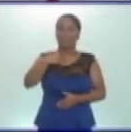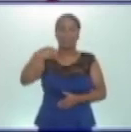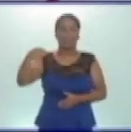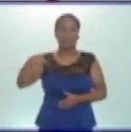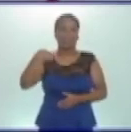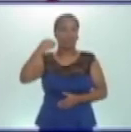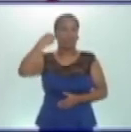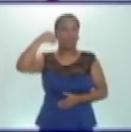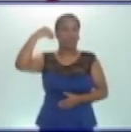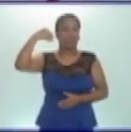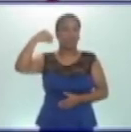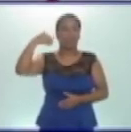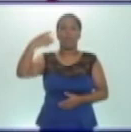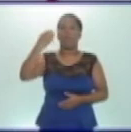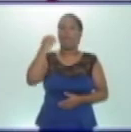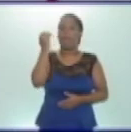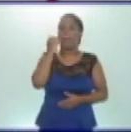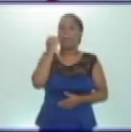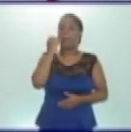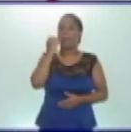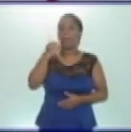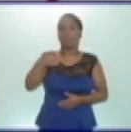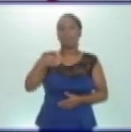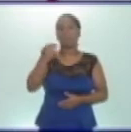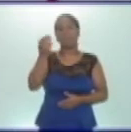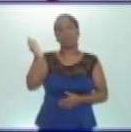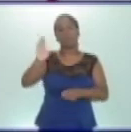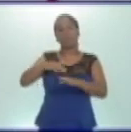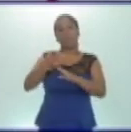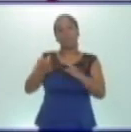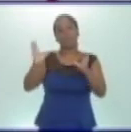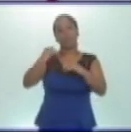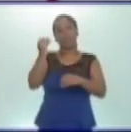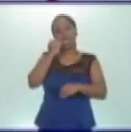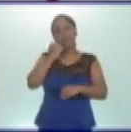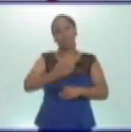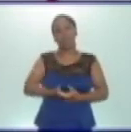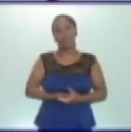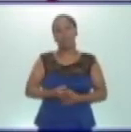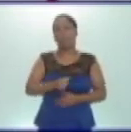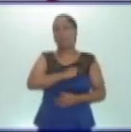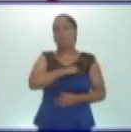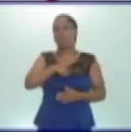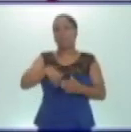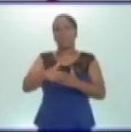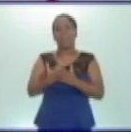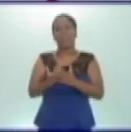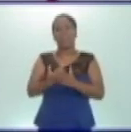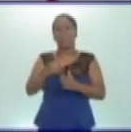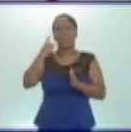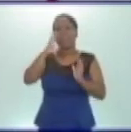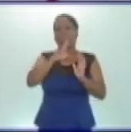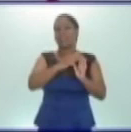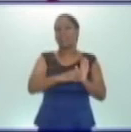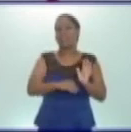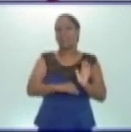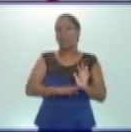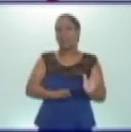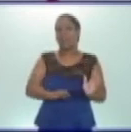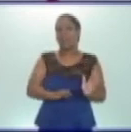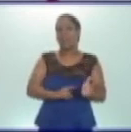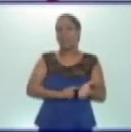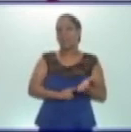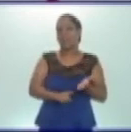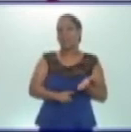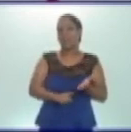y a comer todos los miembros de la familia un día cualquiera de la semana. Les recuerdo que el menú es el conjunto de platos